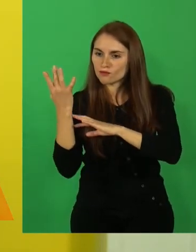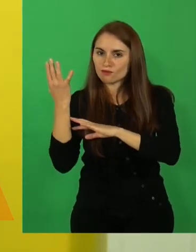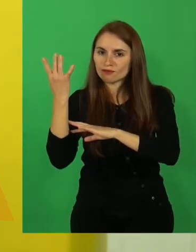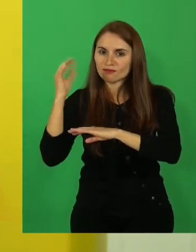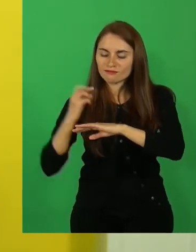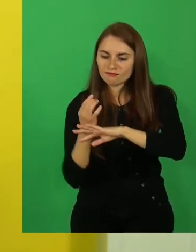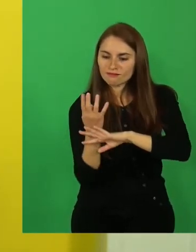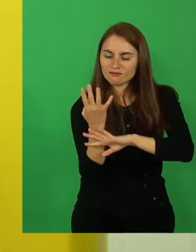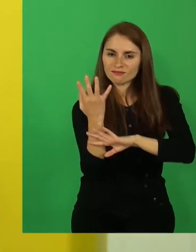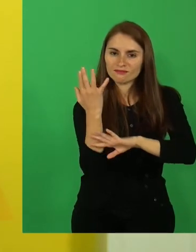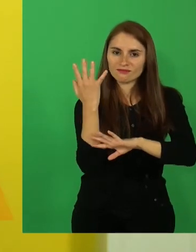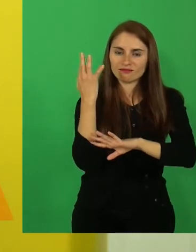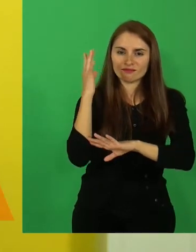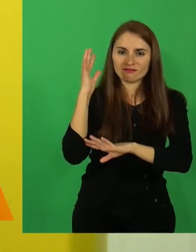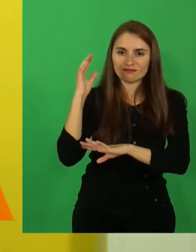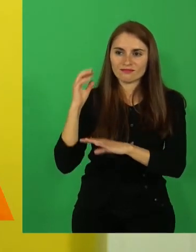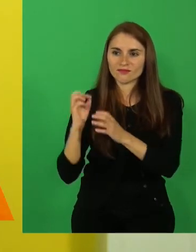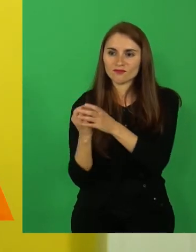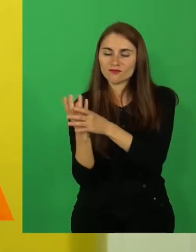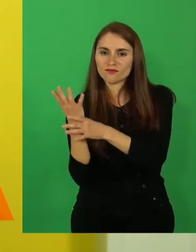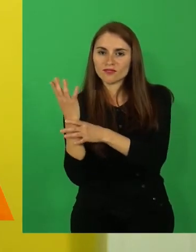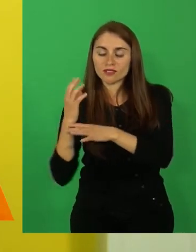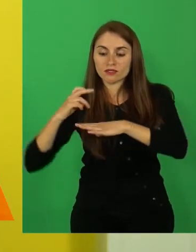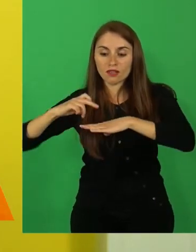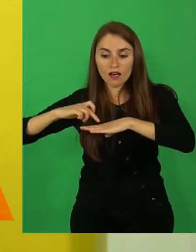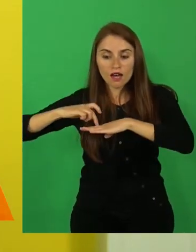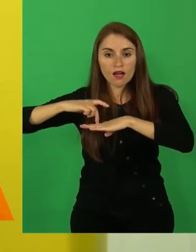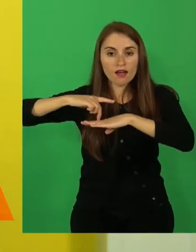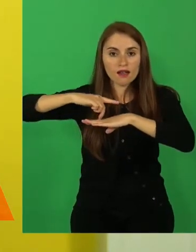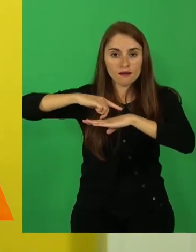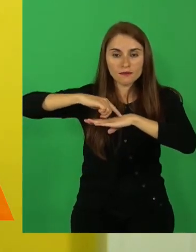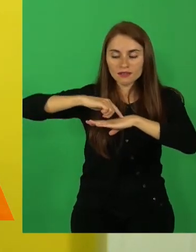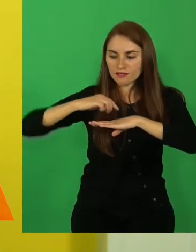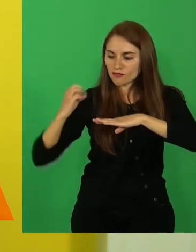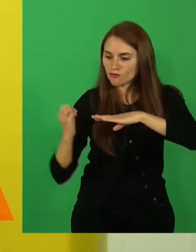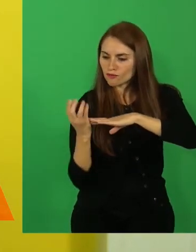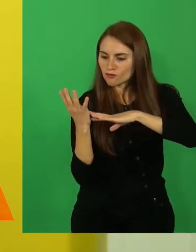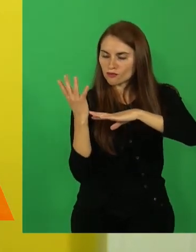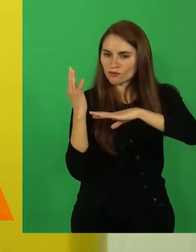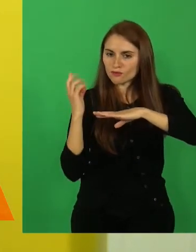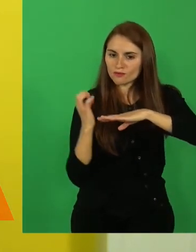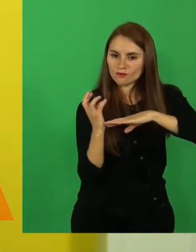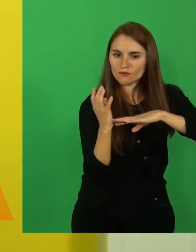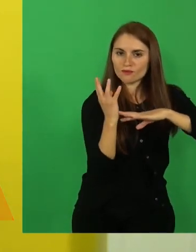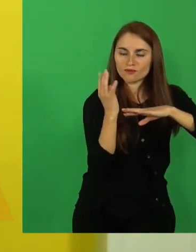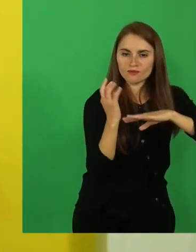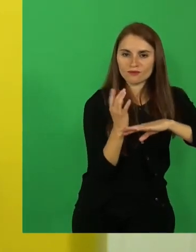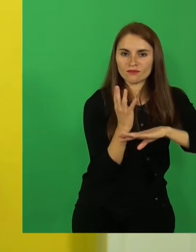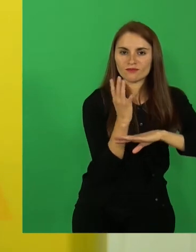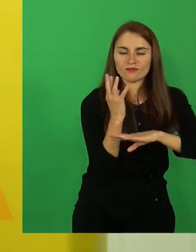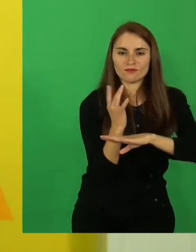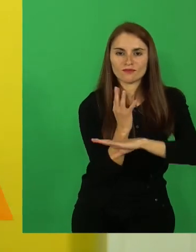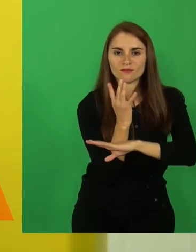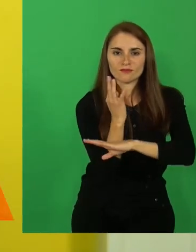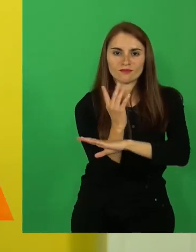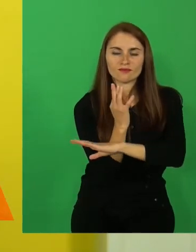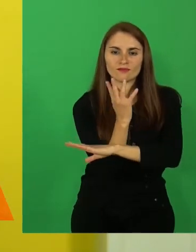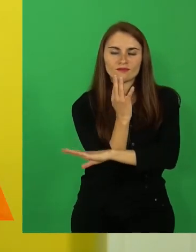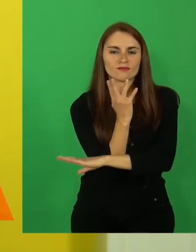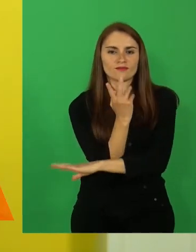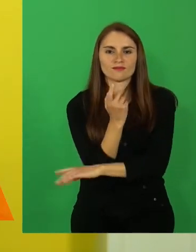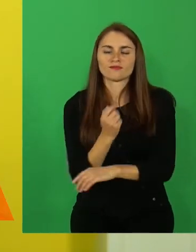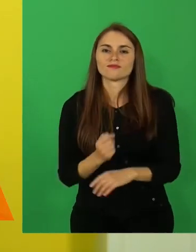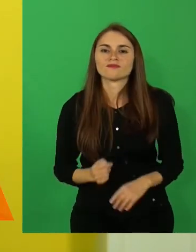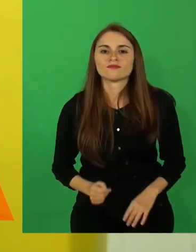Es decir, ella iba caminando y crecían hierbas y flores.